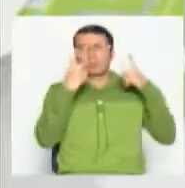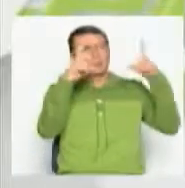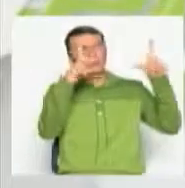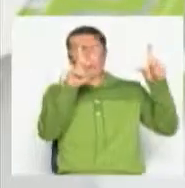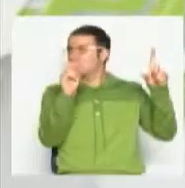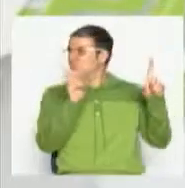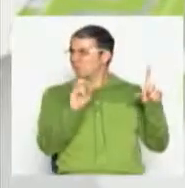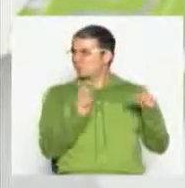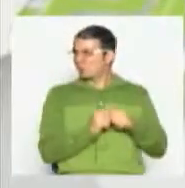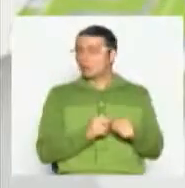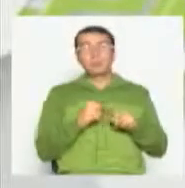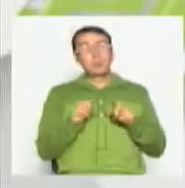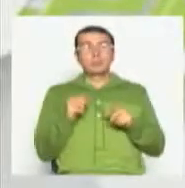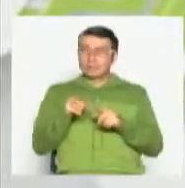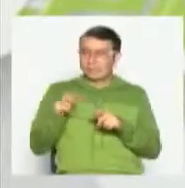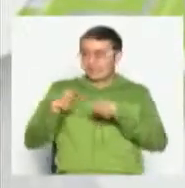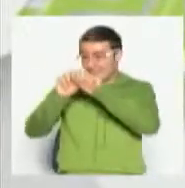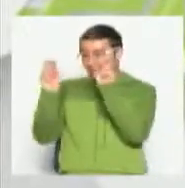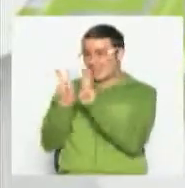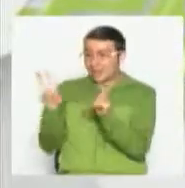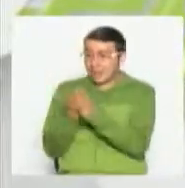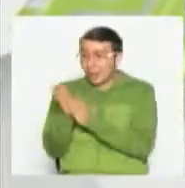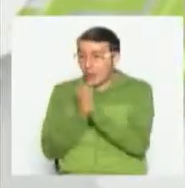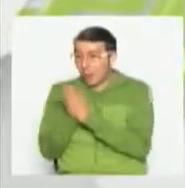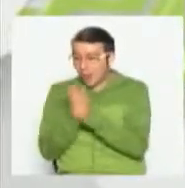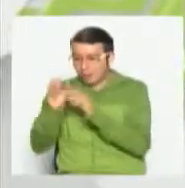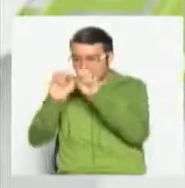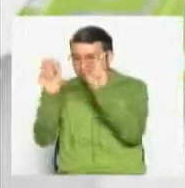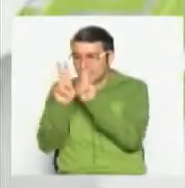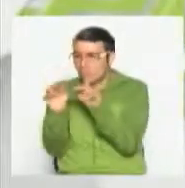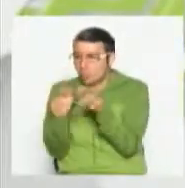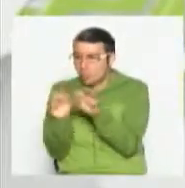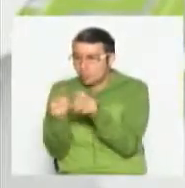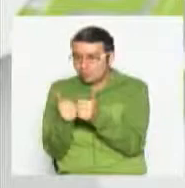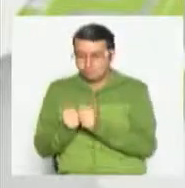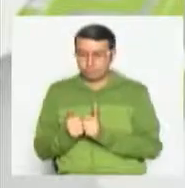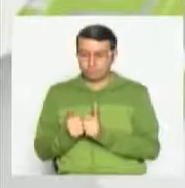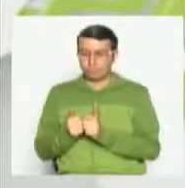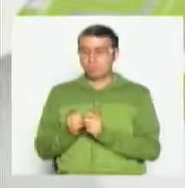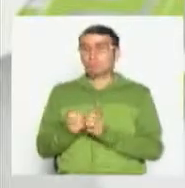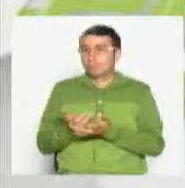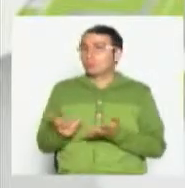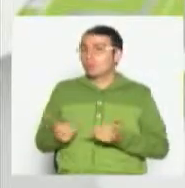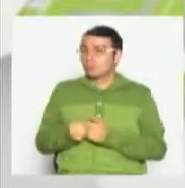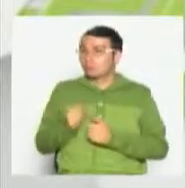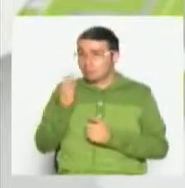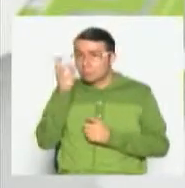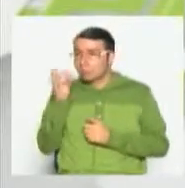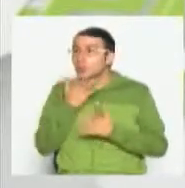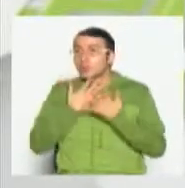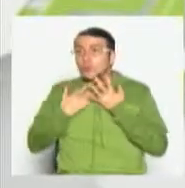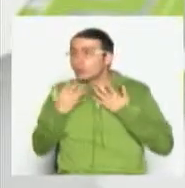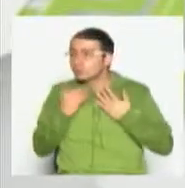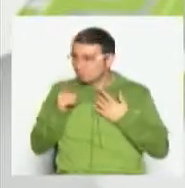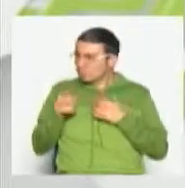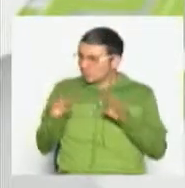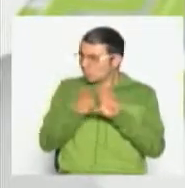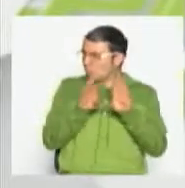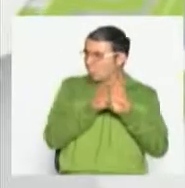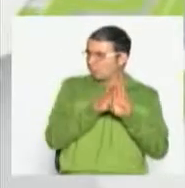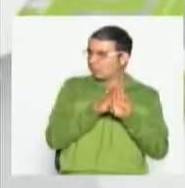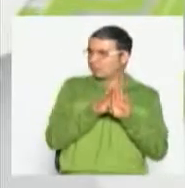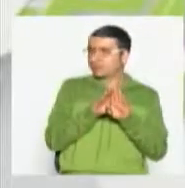la parte audiovisual del Internet. ¿Cómo los podríamos definir a ellos y si esto también es una adicción en general? Claro,